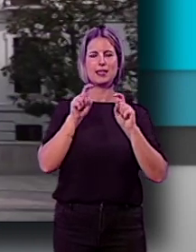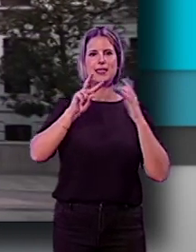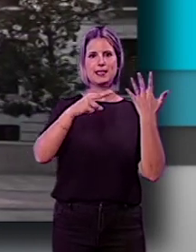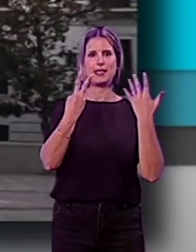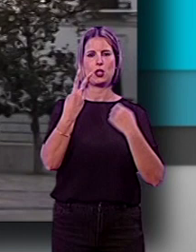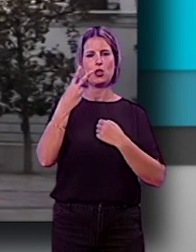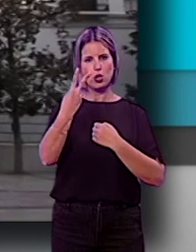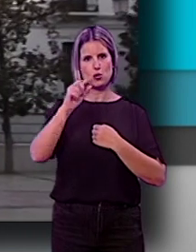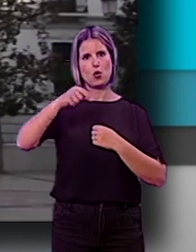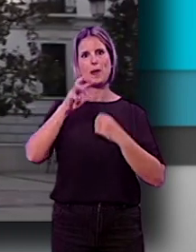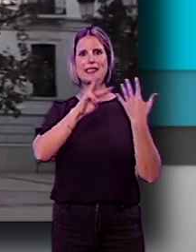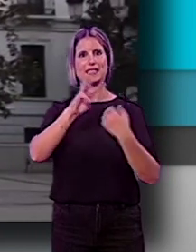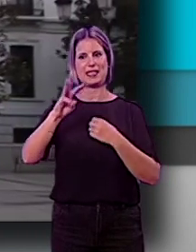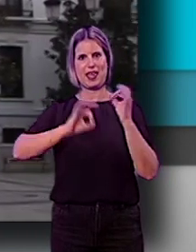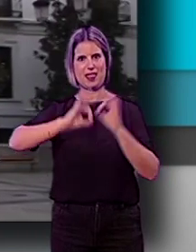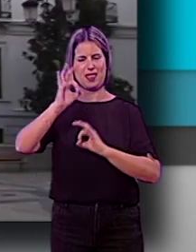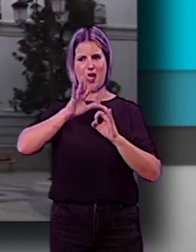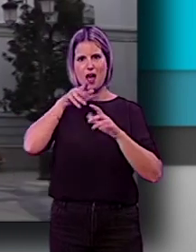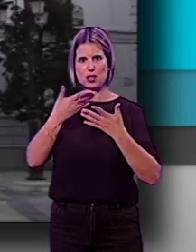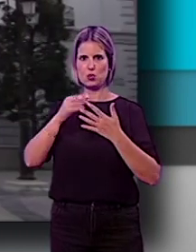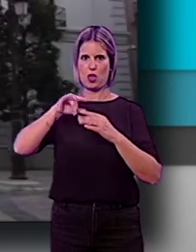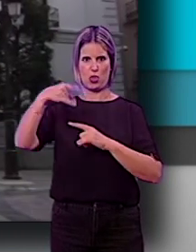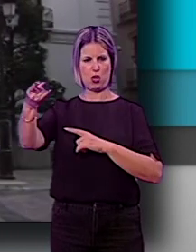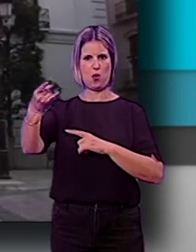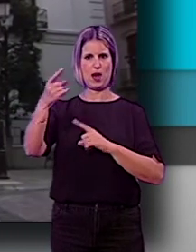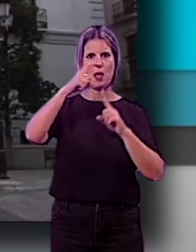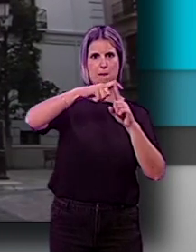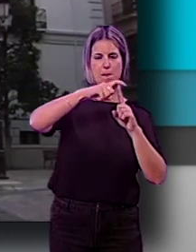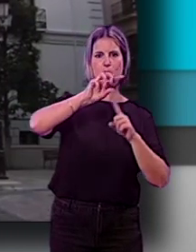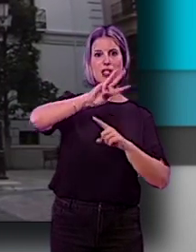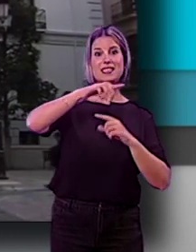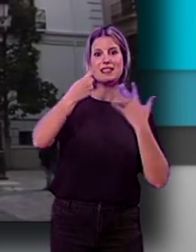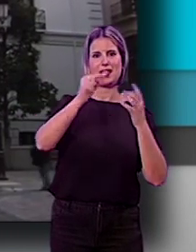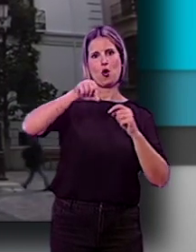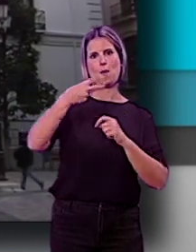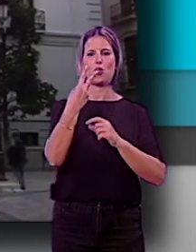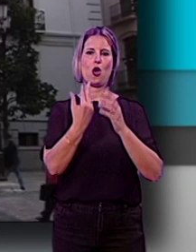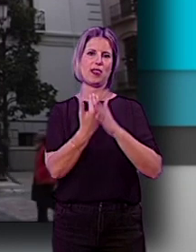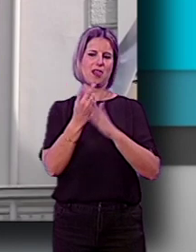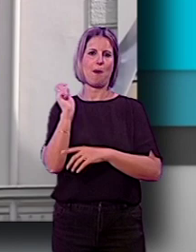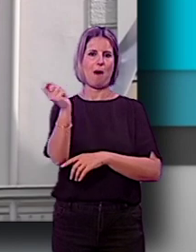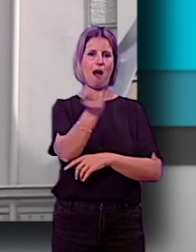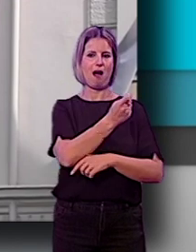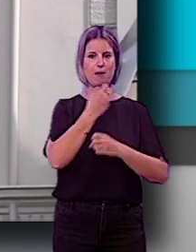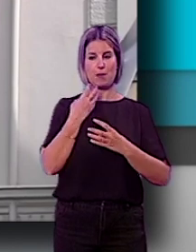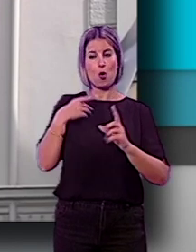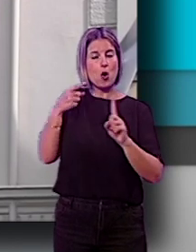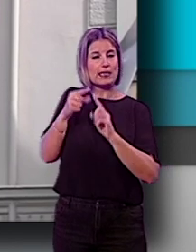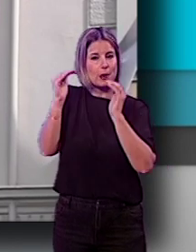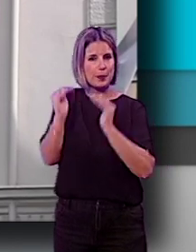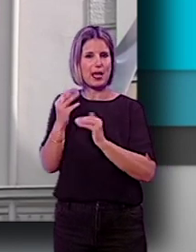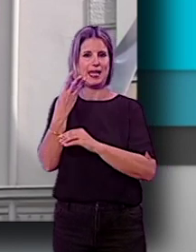72,33 días, más del doble del actual, situado en mayo en 36,2 días, siendo el objetivo que esté en los 30 días,